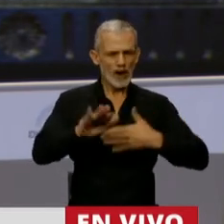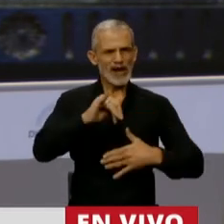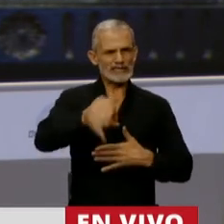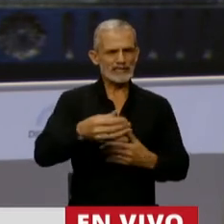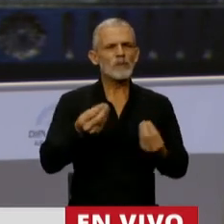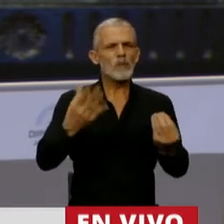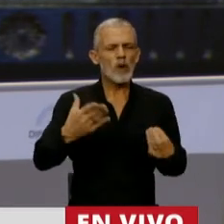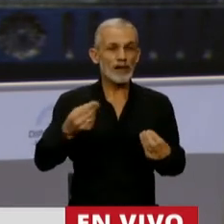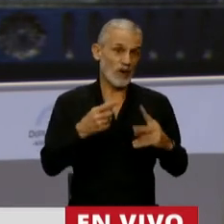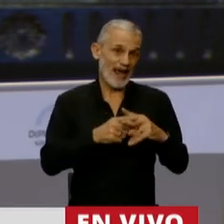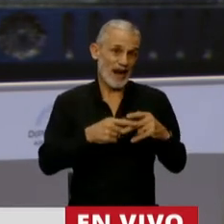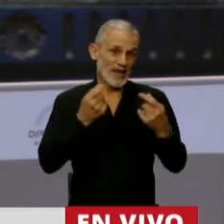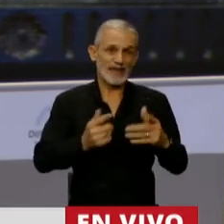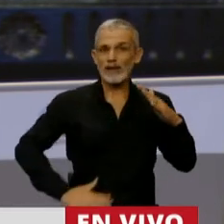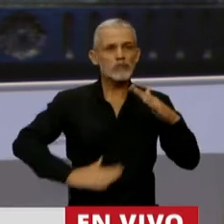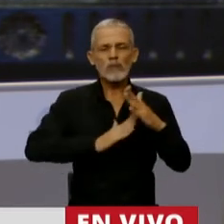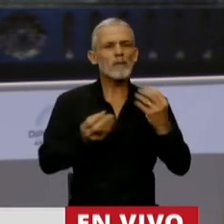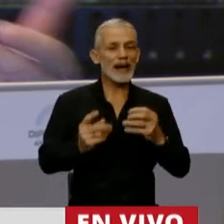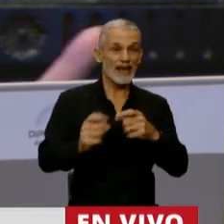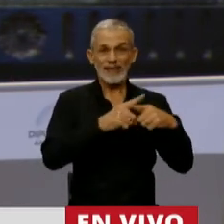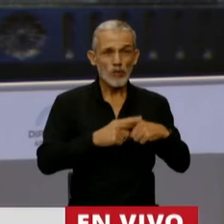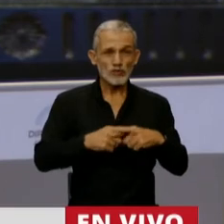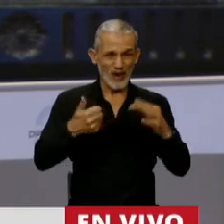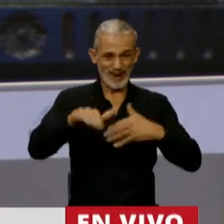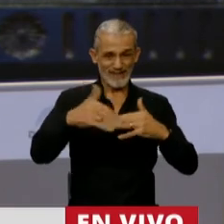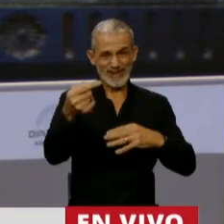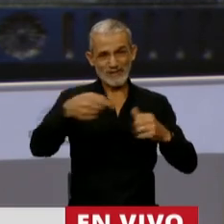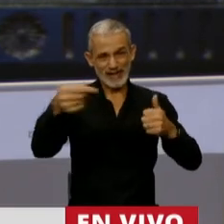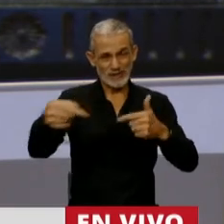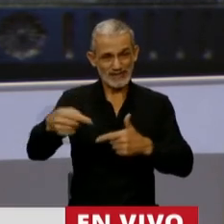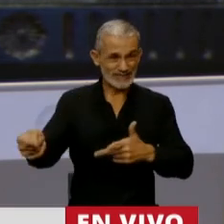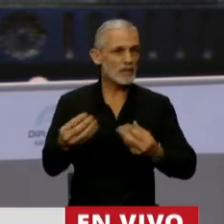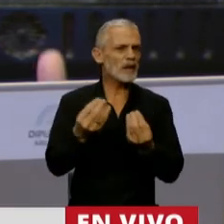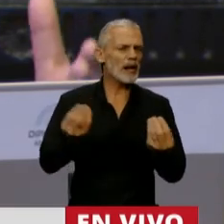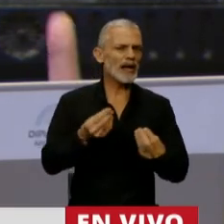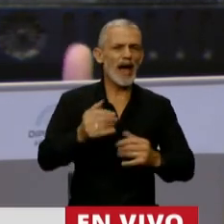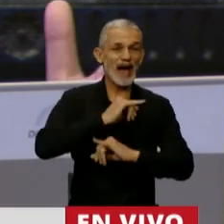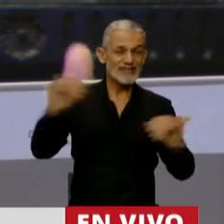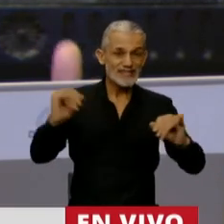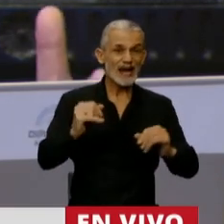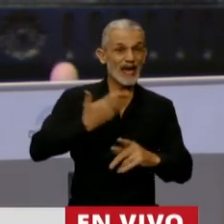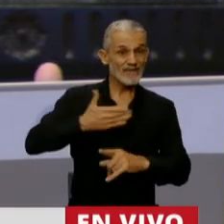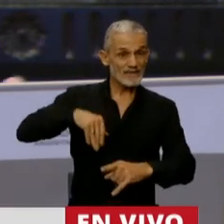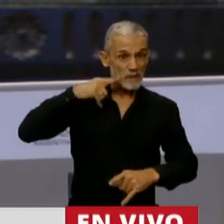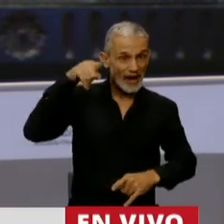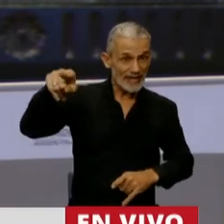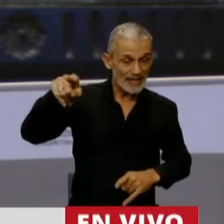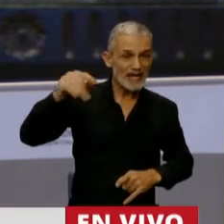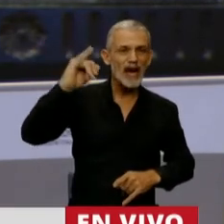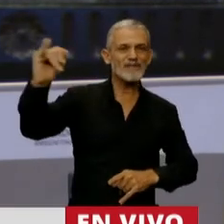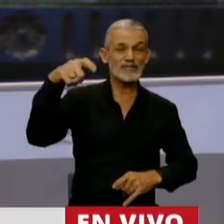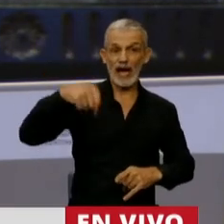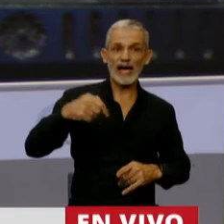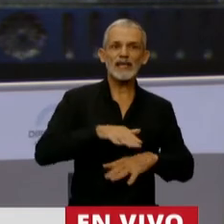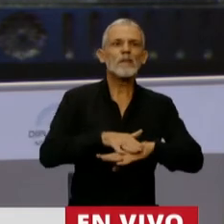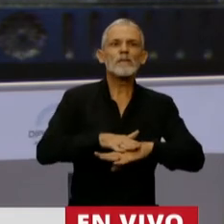impulsar porque también es una herramienta central para la discusión que vamos a tener en las próximas semanas para decirle al Fondo Monetario Internacional que